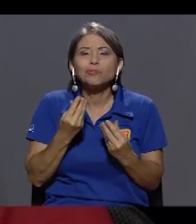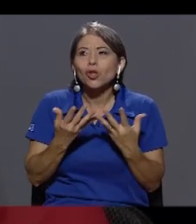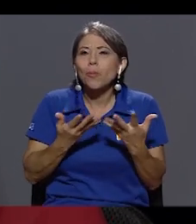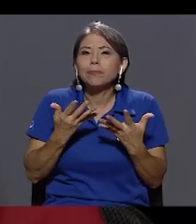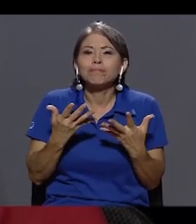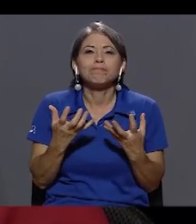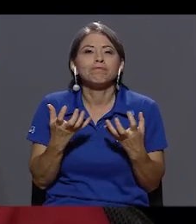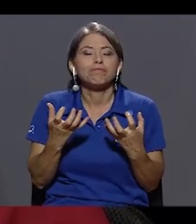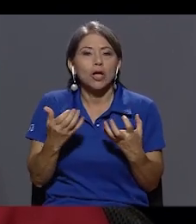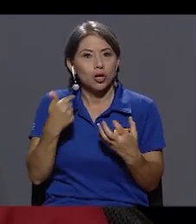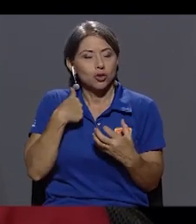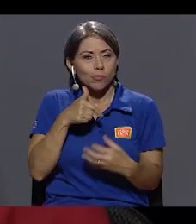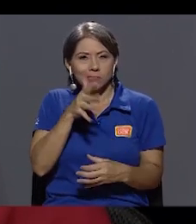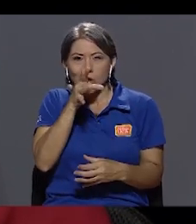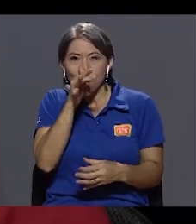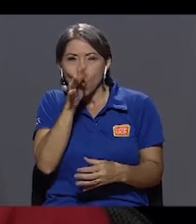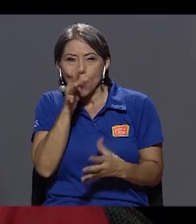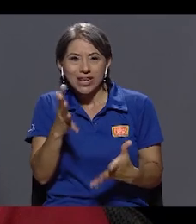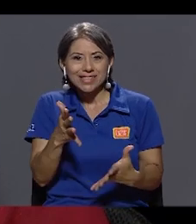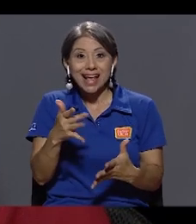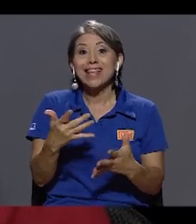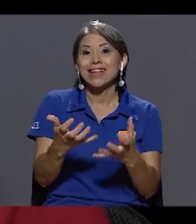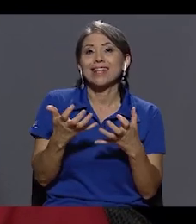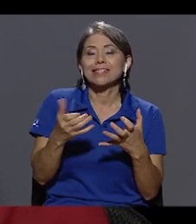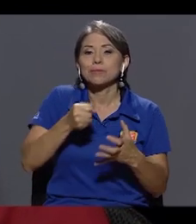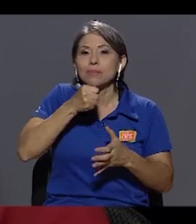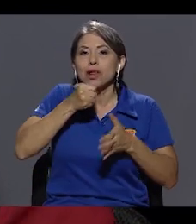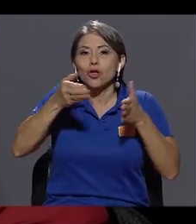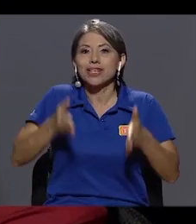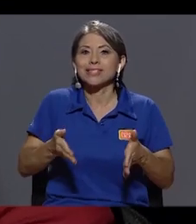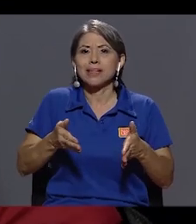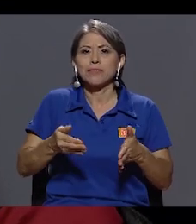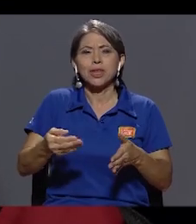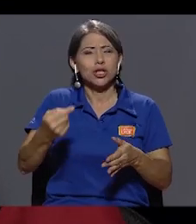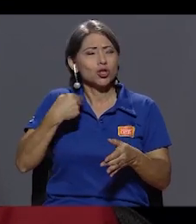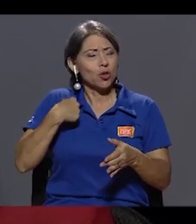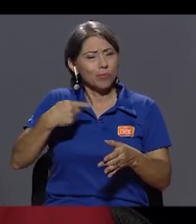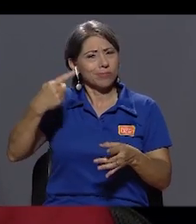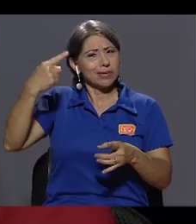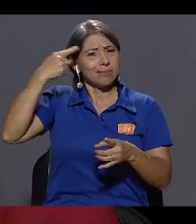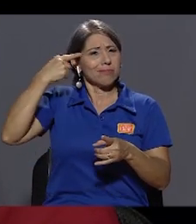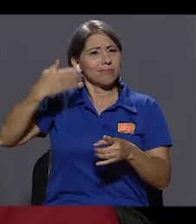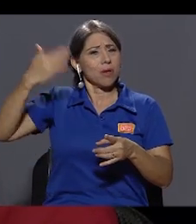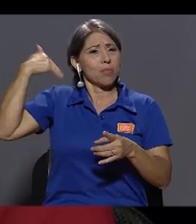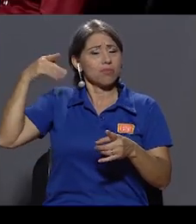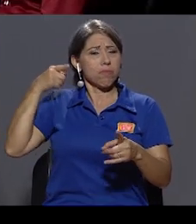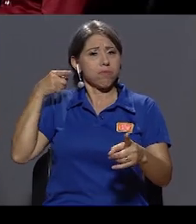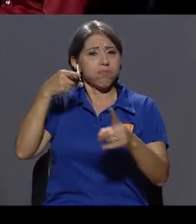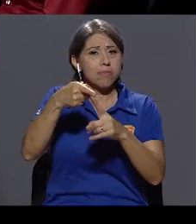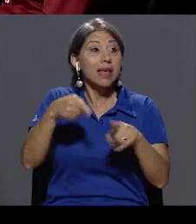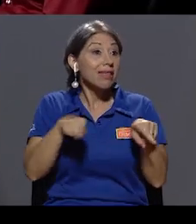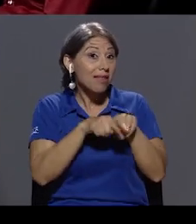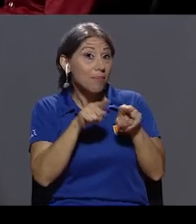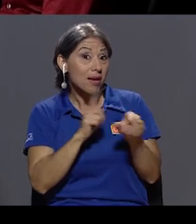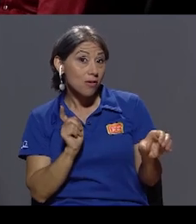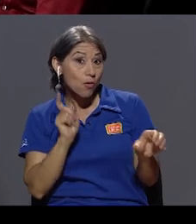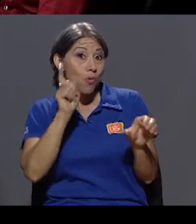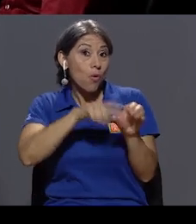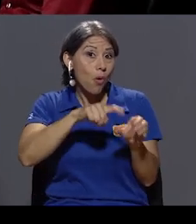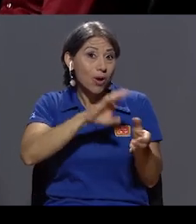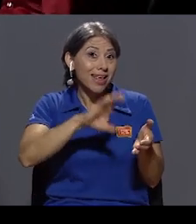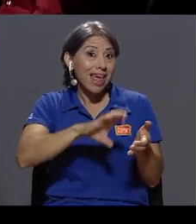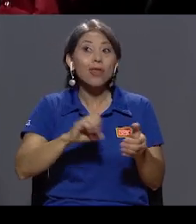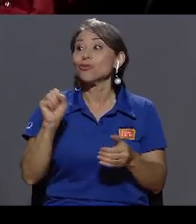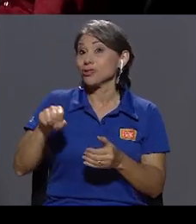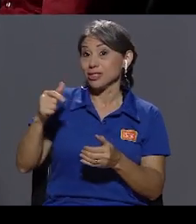de que iba a ser humorista y que quería ser periodista. Y me lo tracé desde el inicio. Y colegiado además. Colegiado,